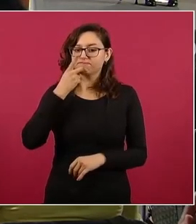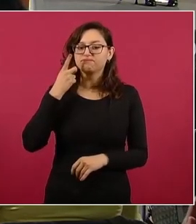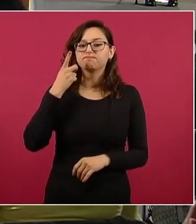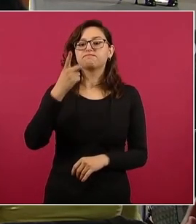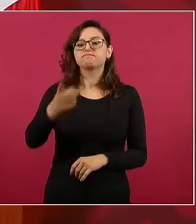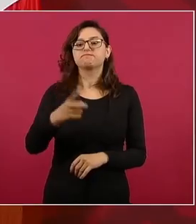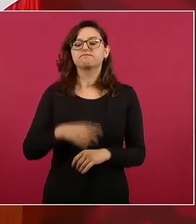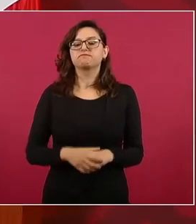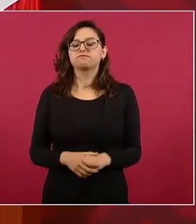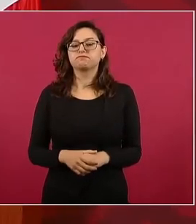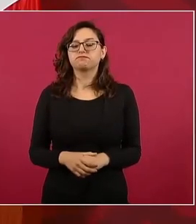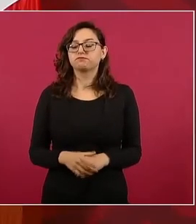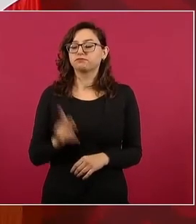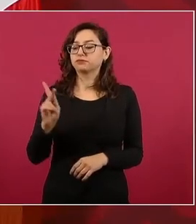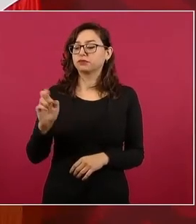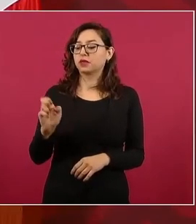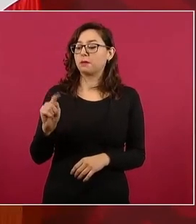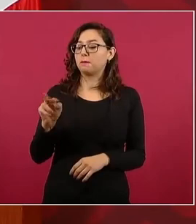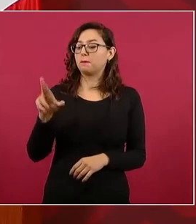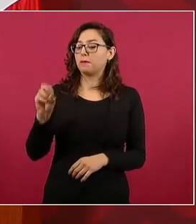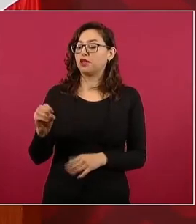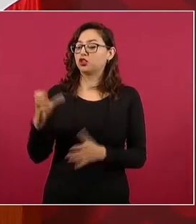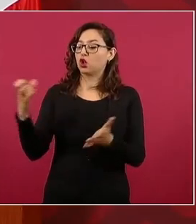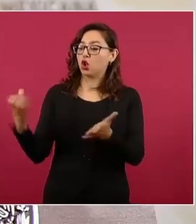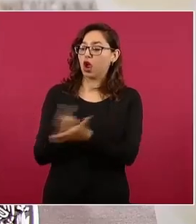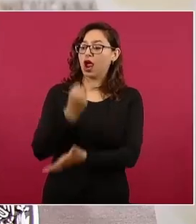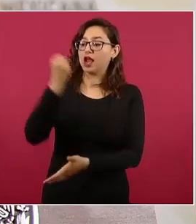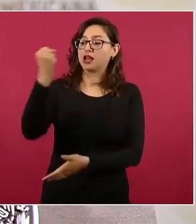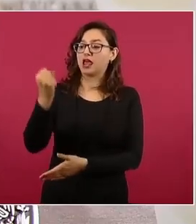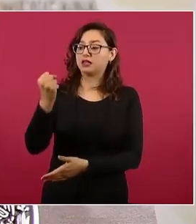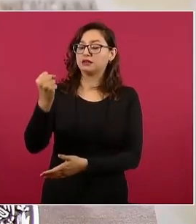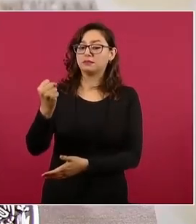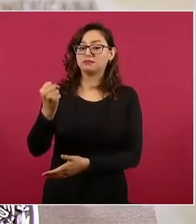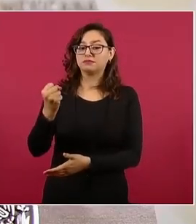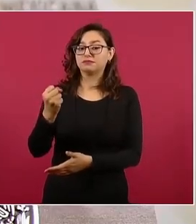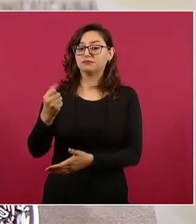el triunfo de hoy puede ser el fin de ese maleficio